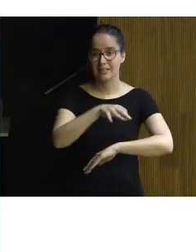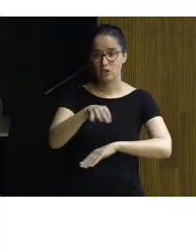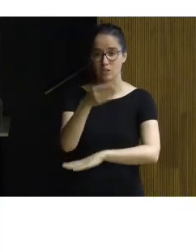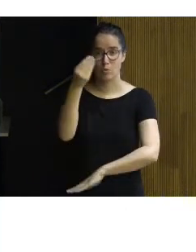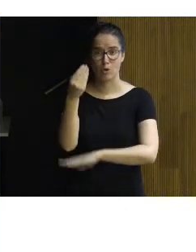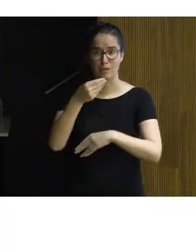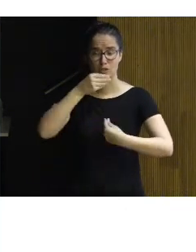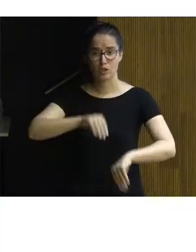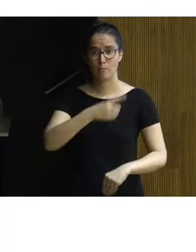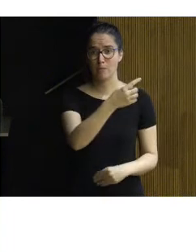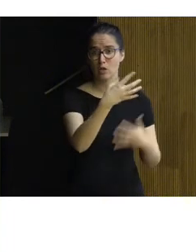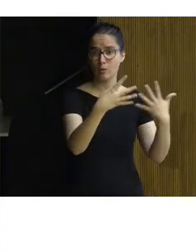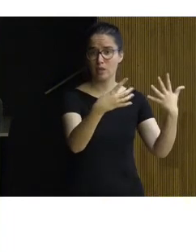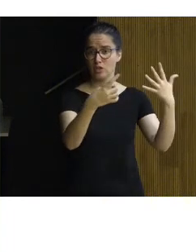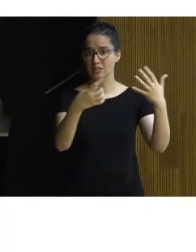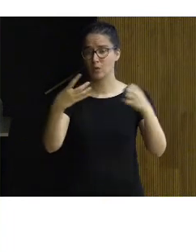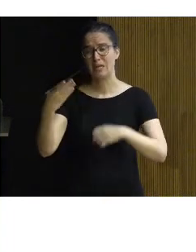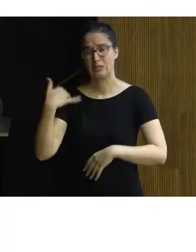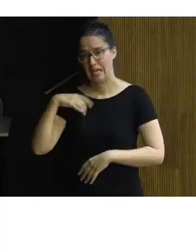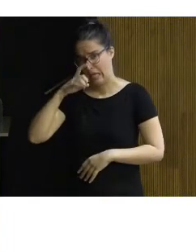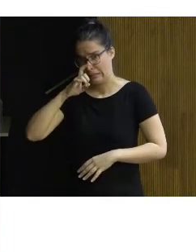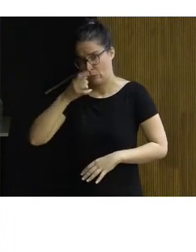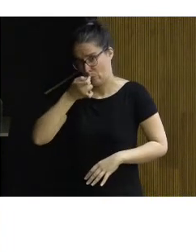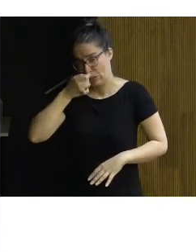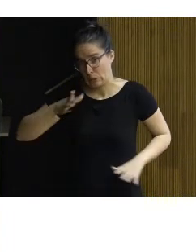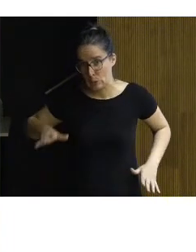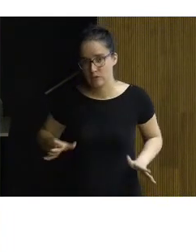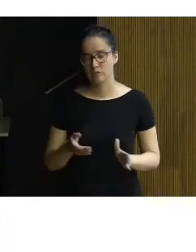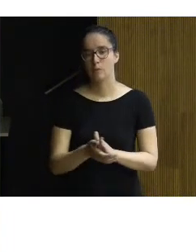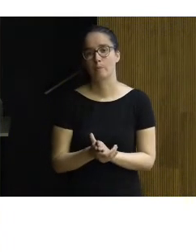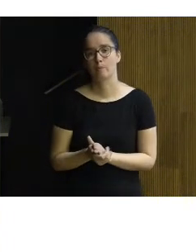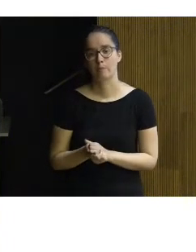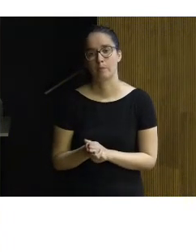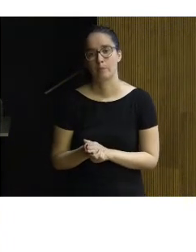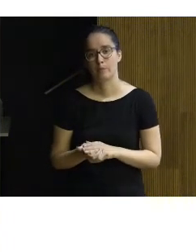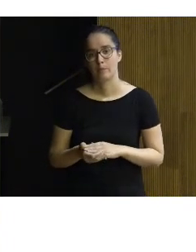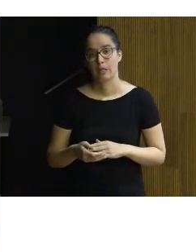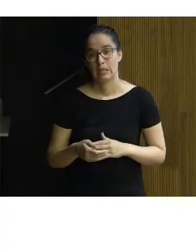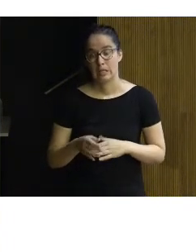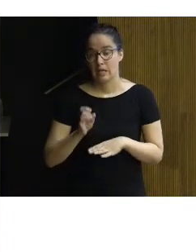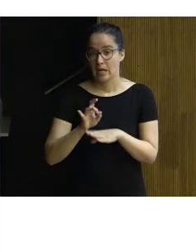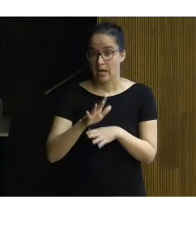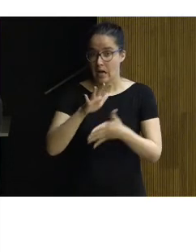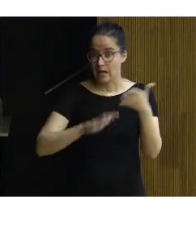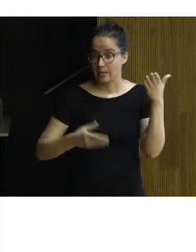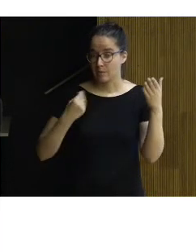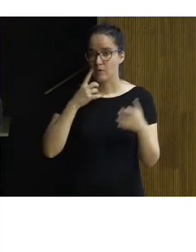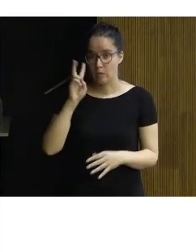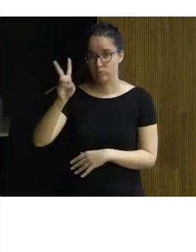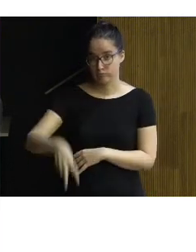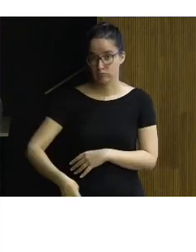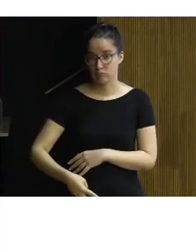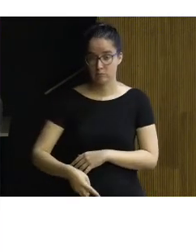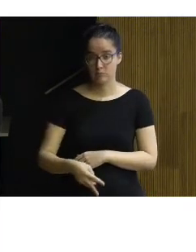1964, ya tiene unos cuantos años, os lo digo yo, pues en esta Carta reconoce que cuando